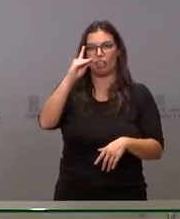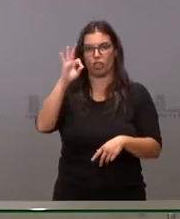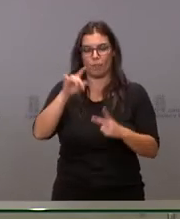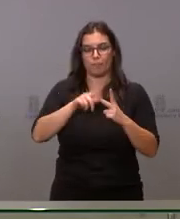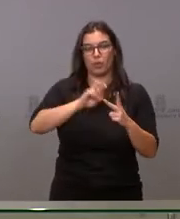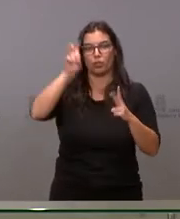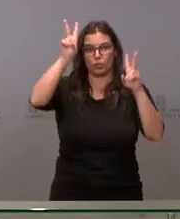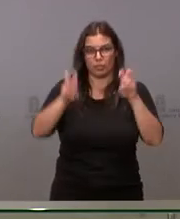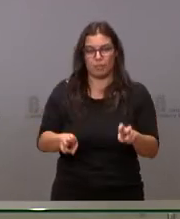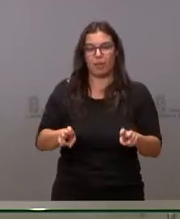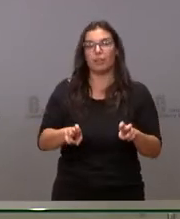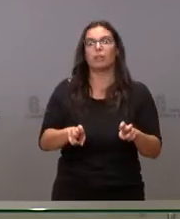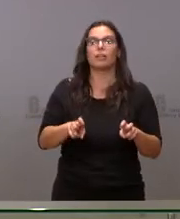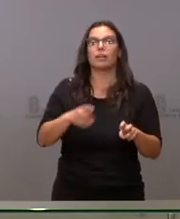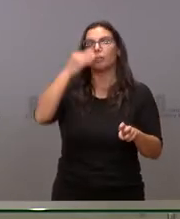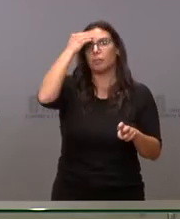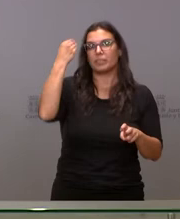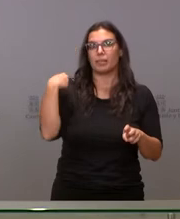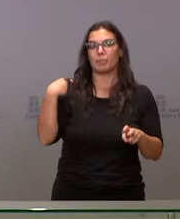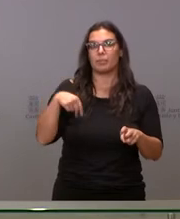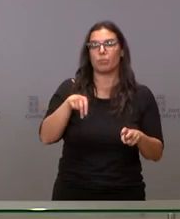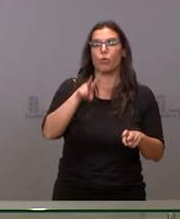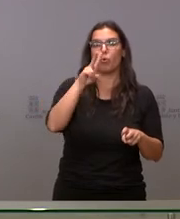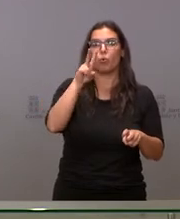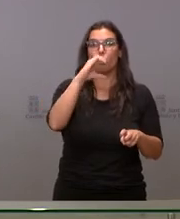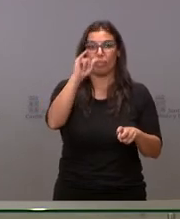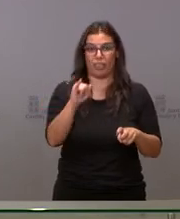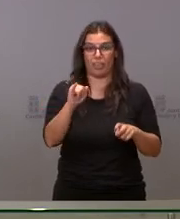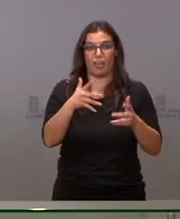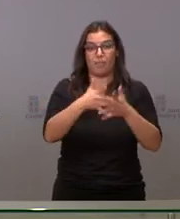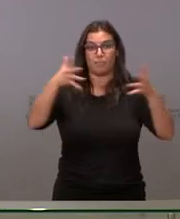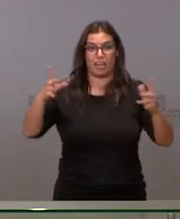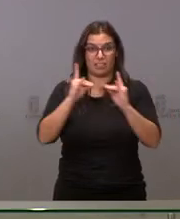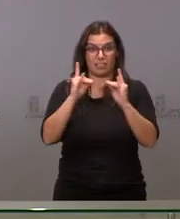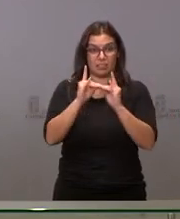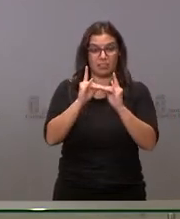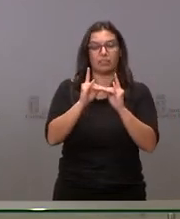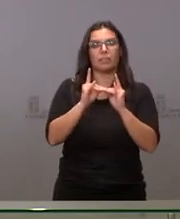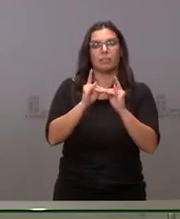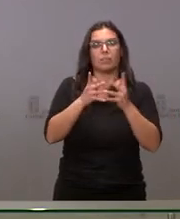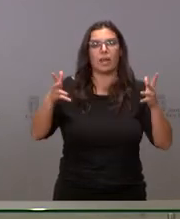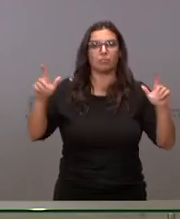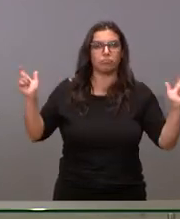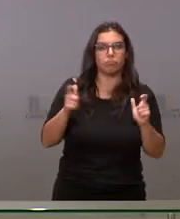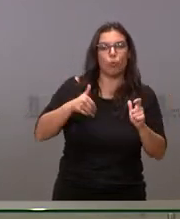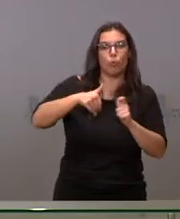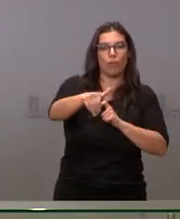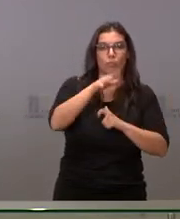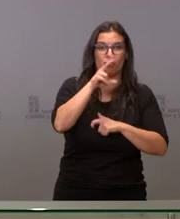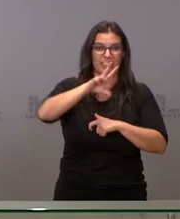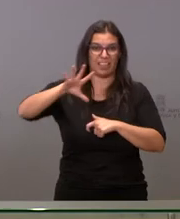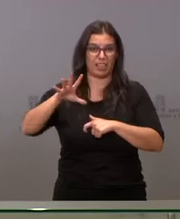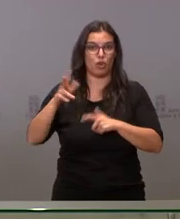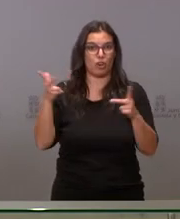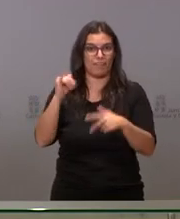cuándo plantean eliminar las UCIs extendidas, ya que en estos momentos hay unos 25 ingresados en críticos y luego quería saber cómo van a